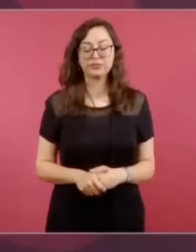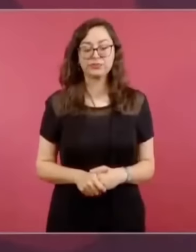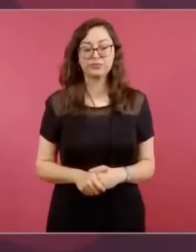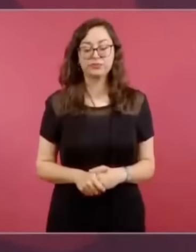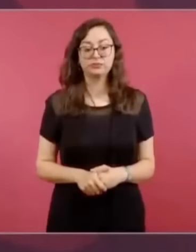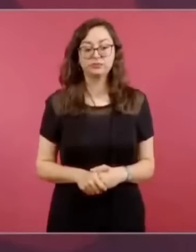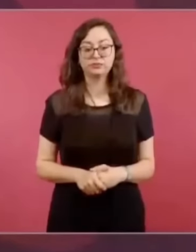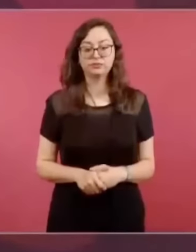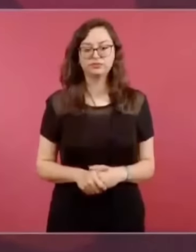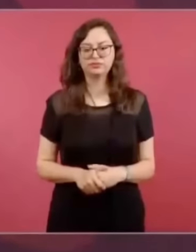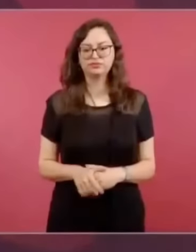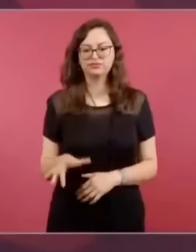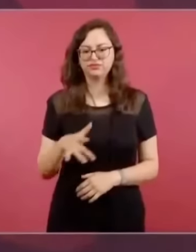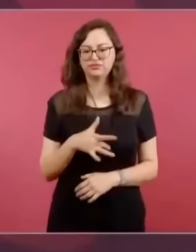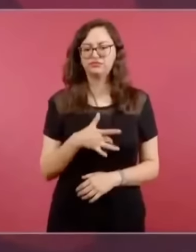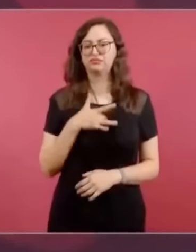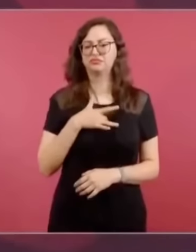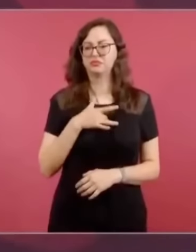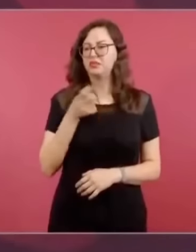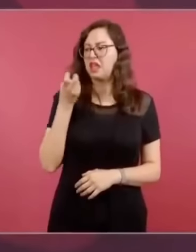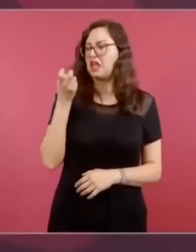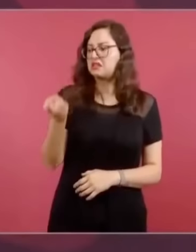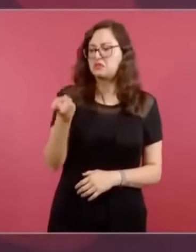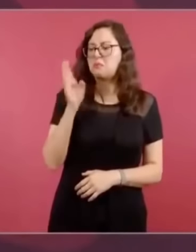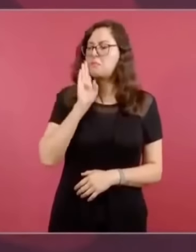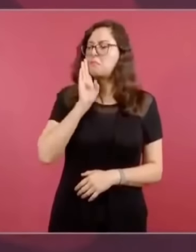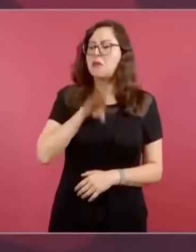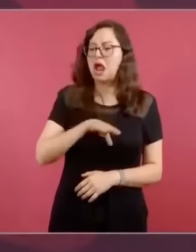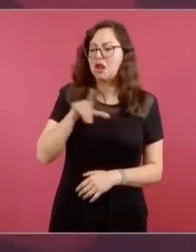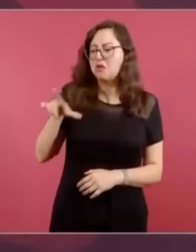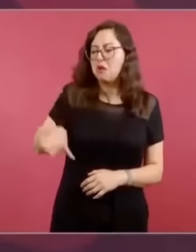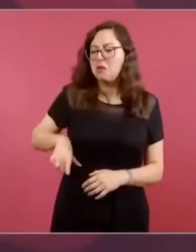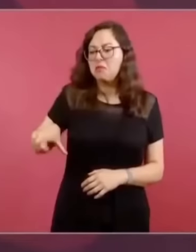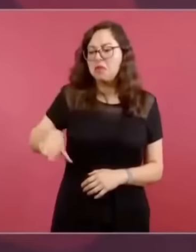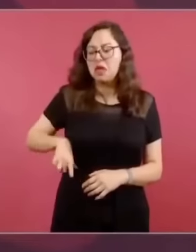lo consideran personalismo,